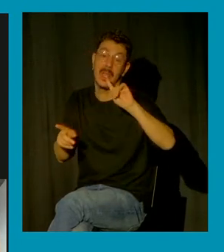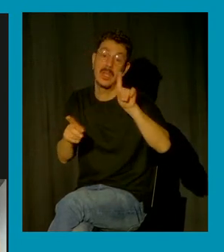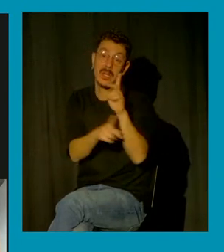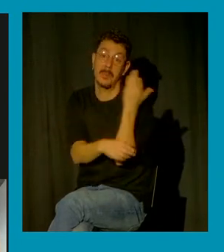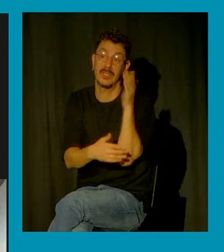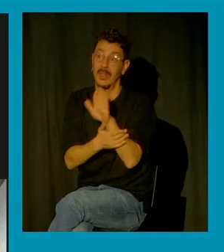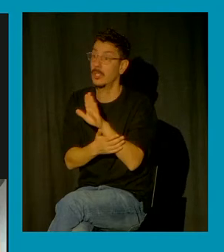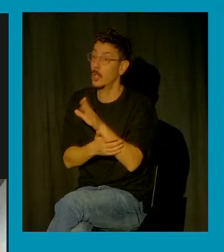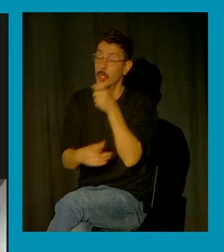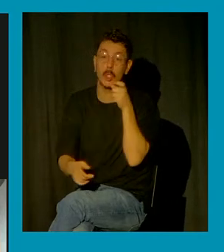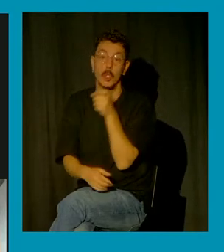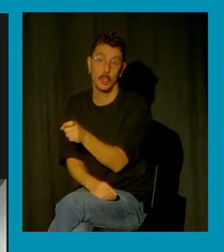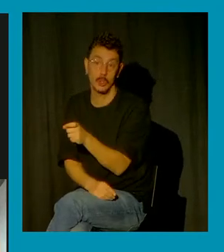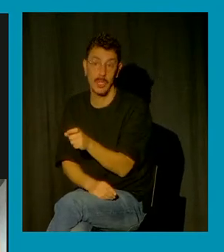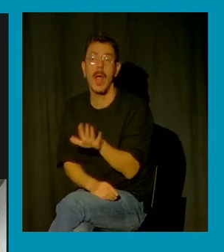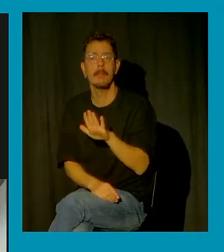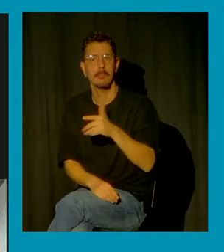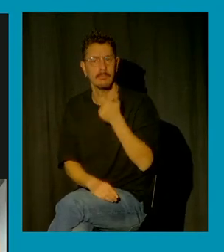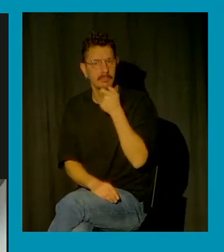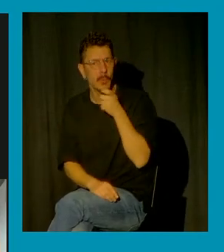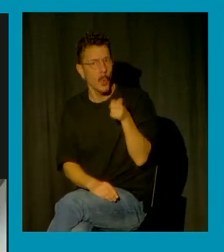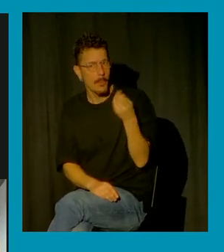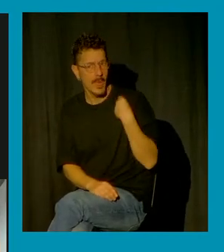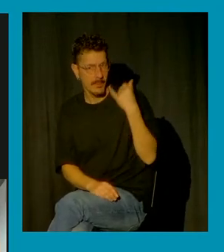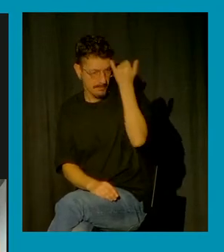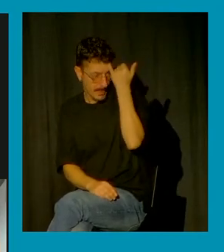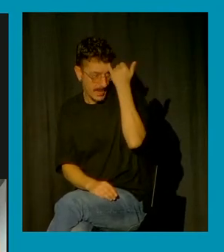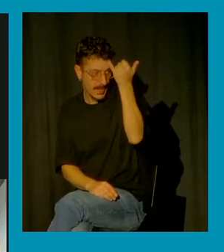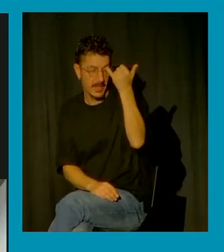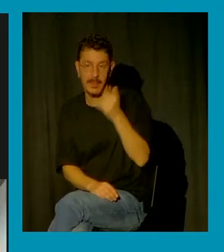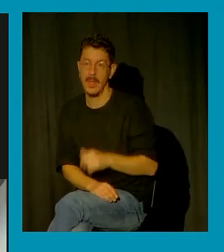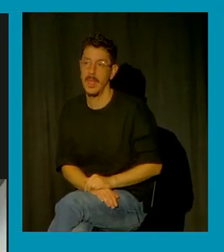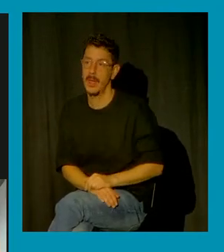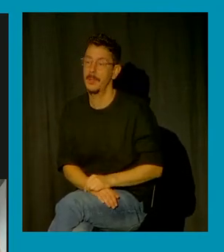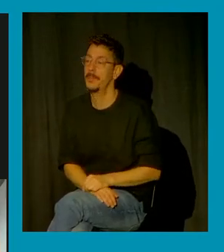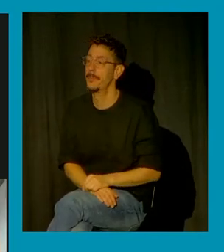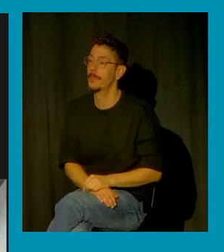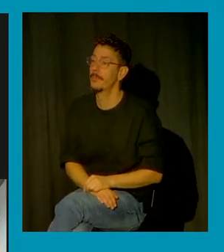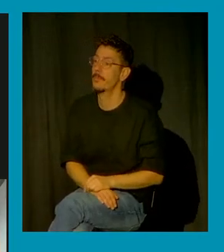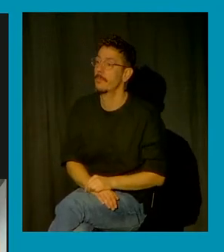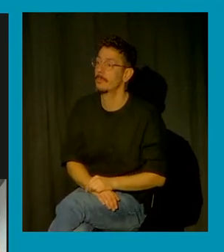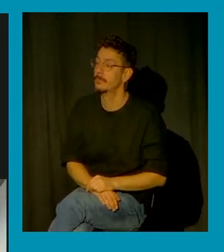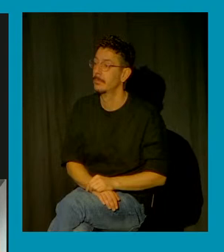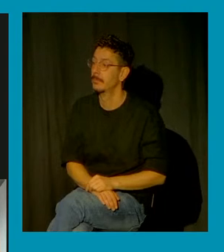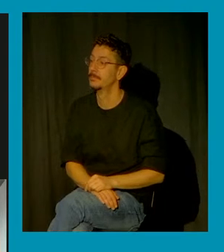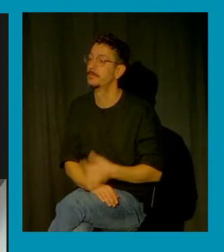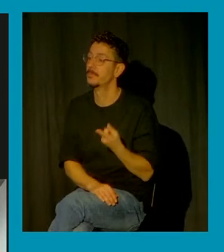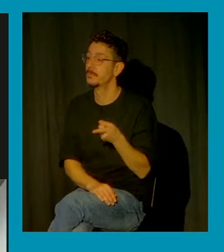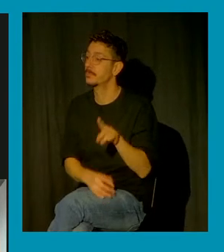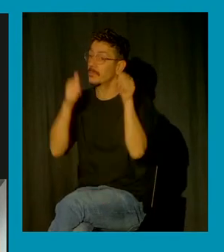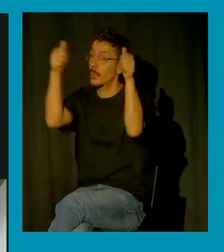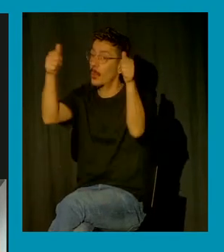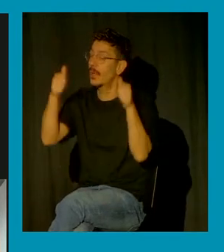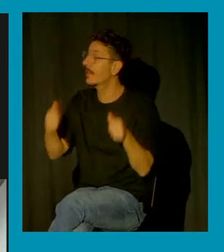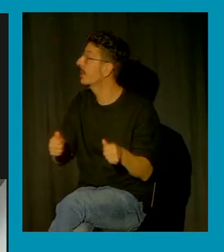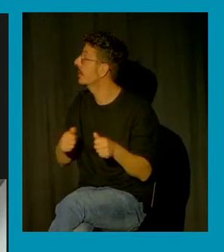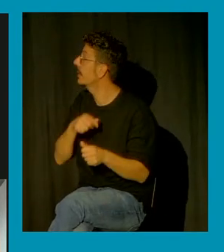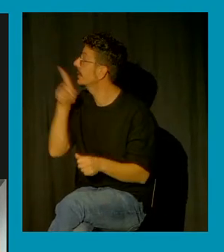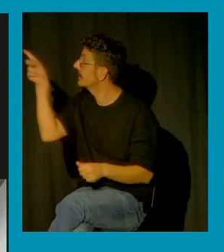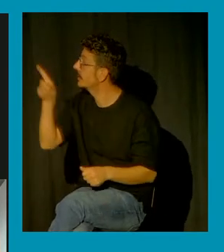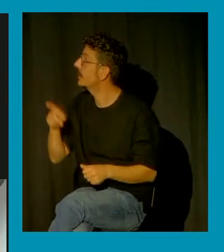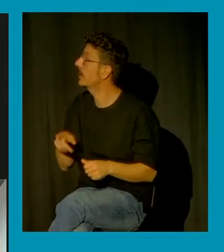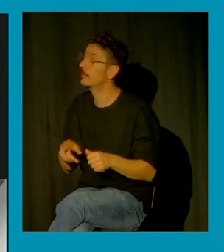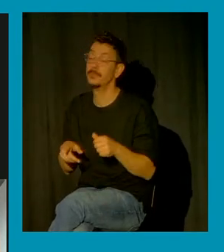sexual me gusta poner esta idea de el miedo va a cambiar de bando que es un cartel y es una idea que comenzó